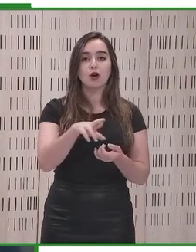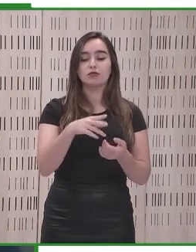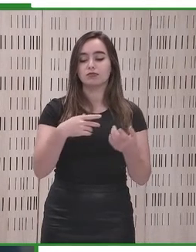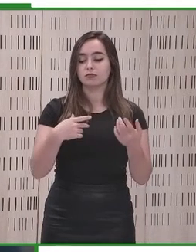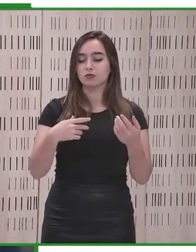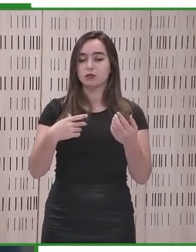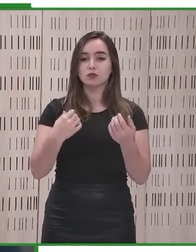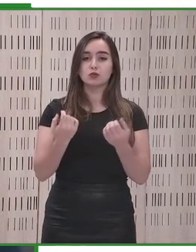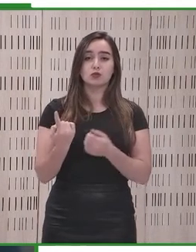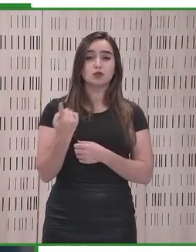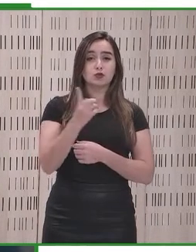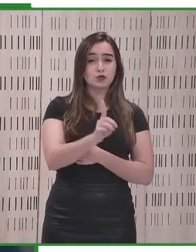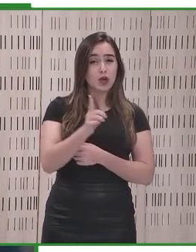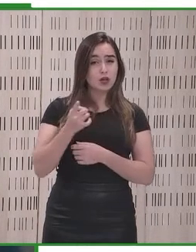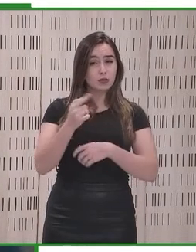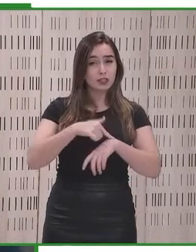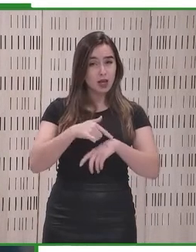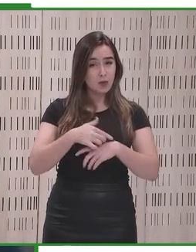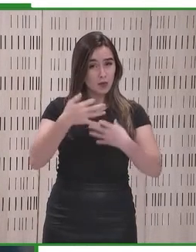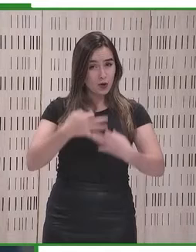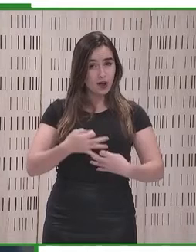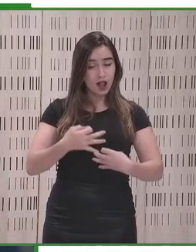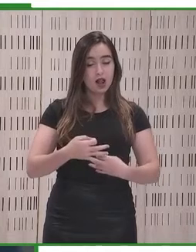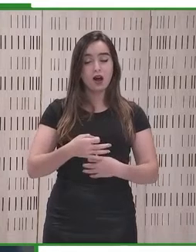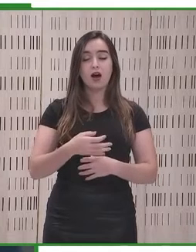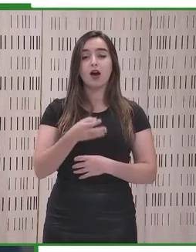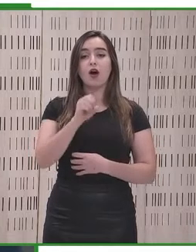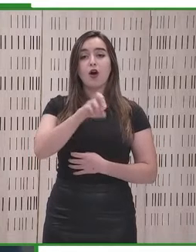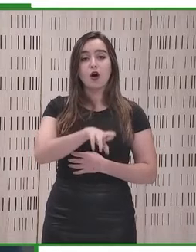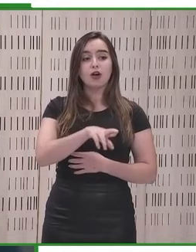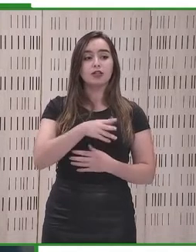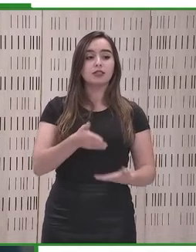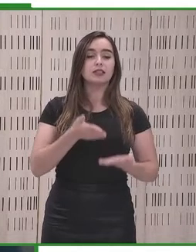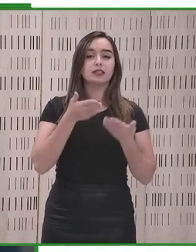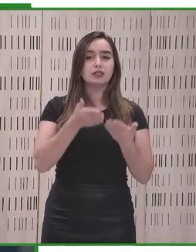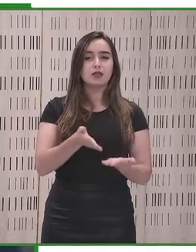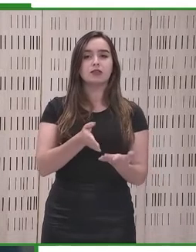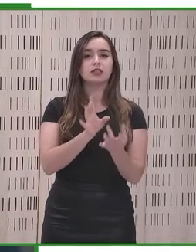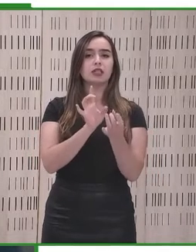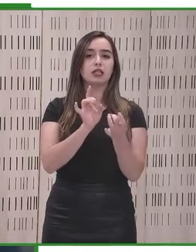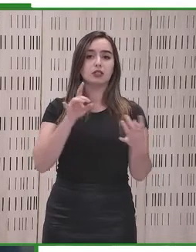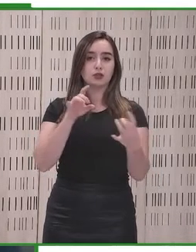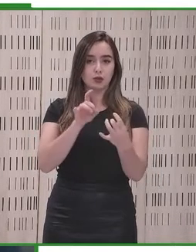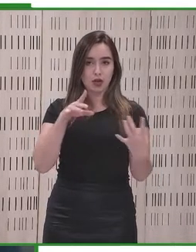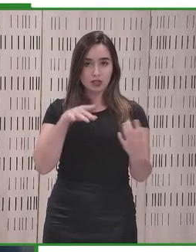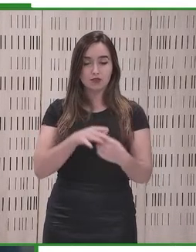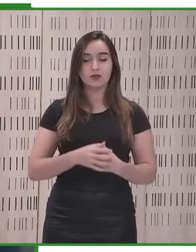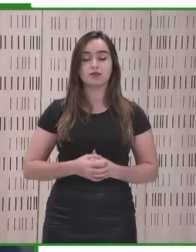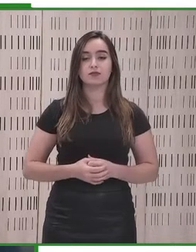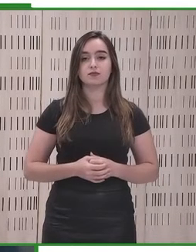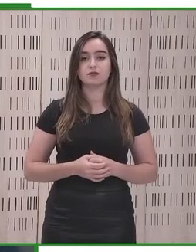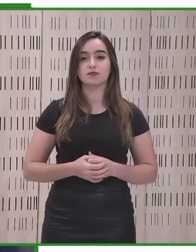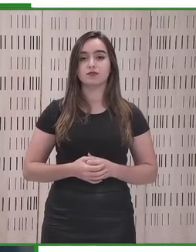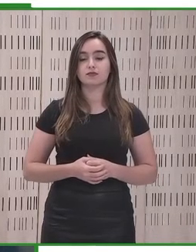tickets, servicios de interacción,